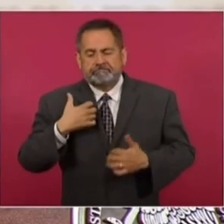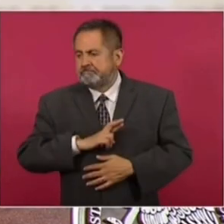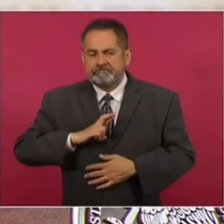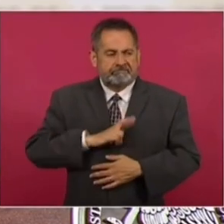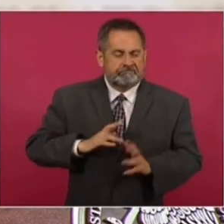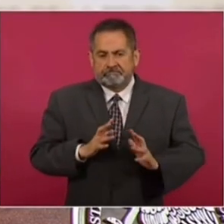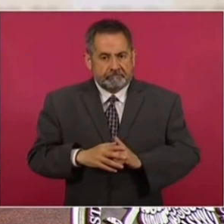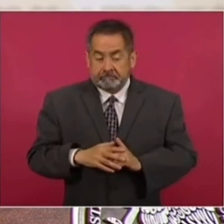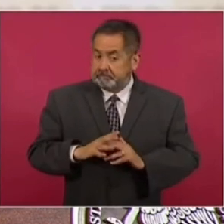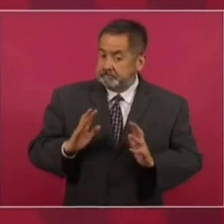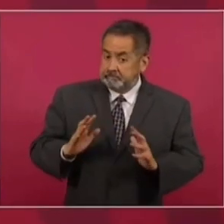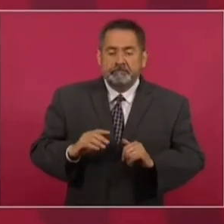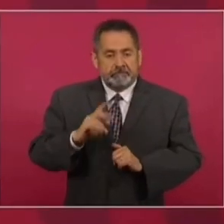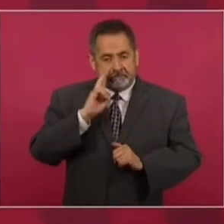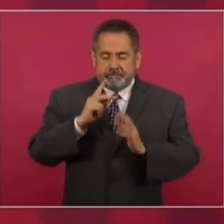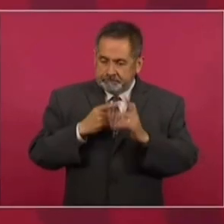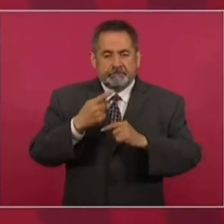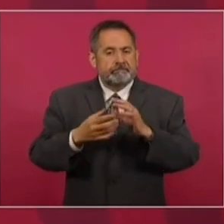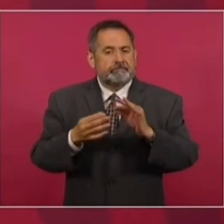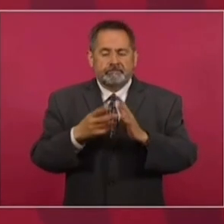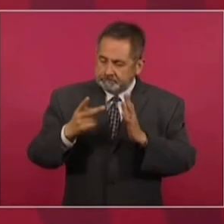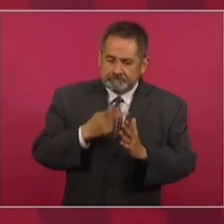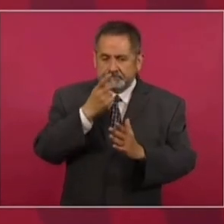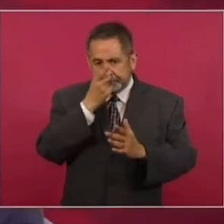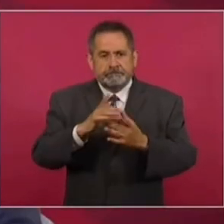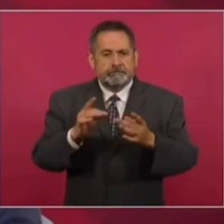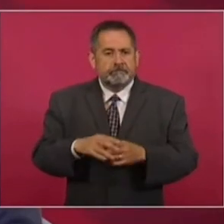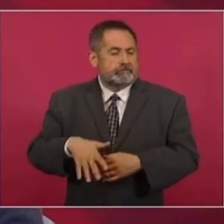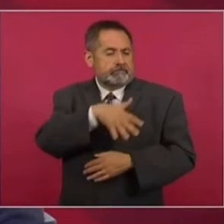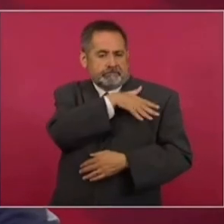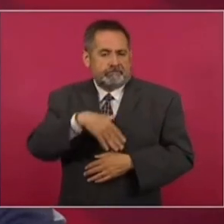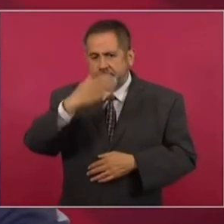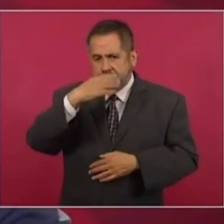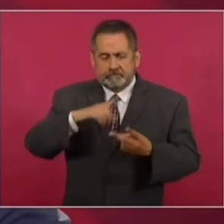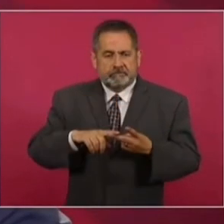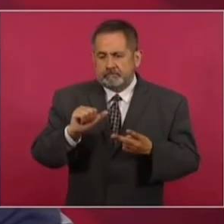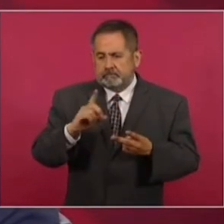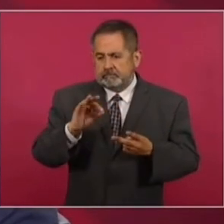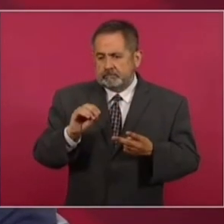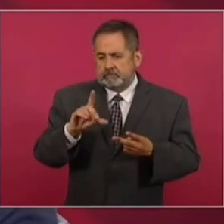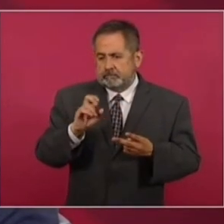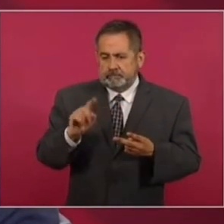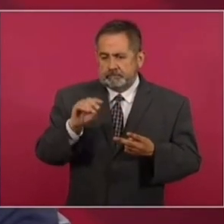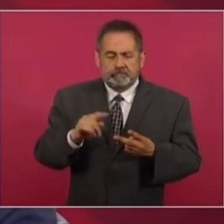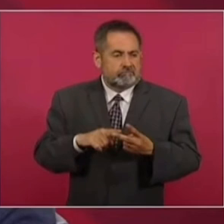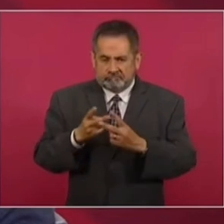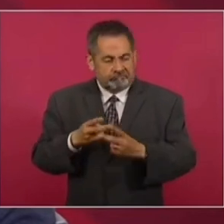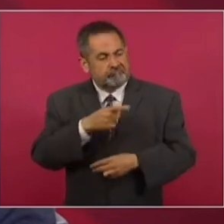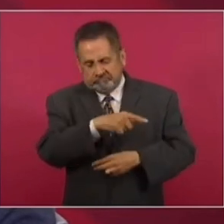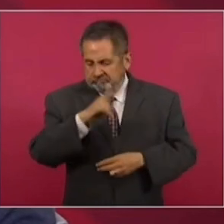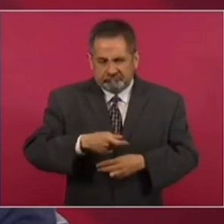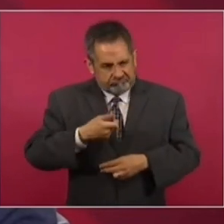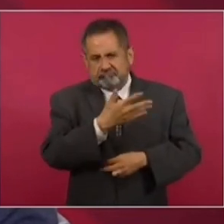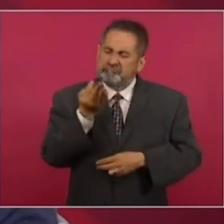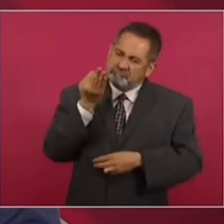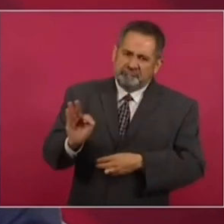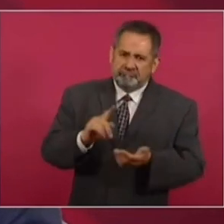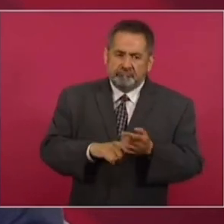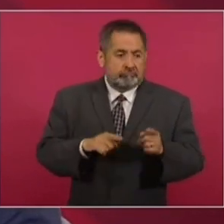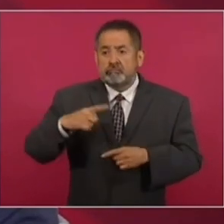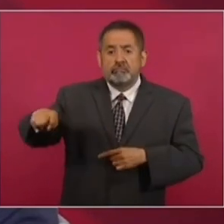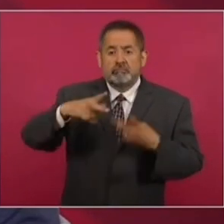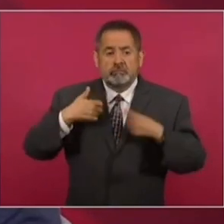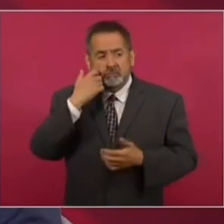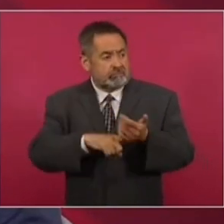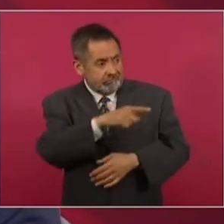Y si nos atenemos, repito, reitero, a lo que decía el general Cárdenas y a lo que decía Adolfo López Mateos, fue un acto de traición a la patria. Y la gente no